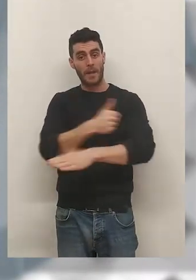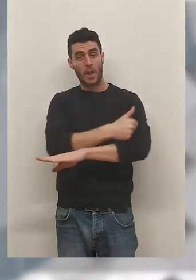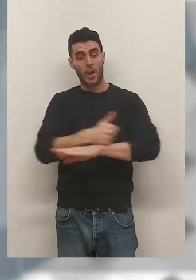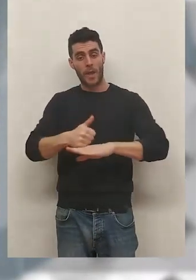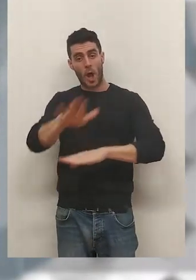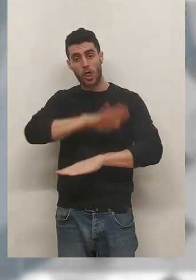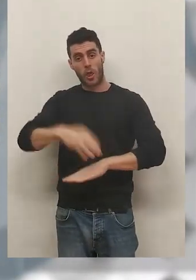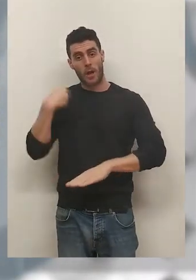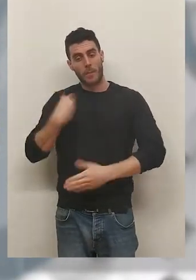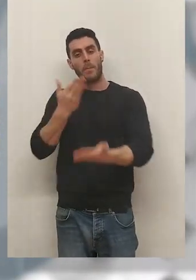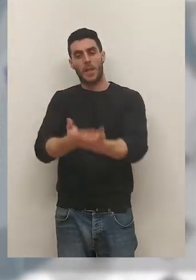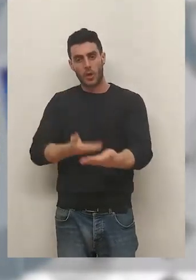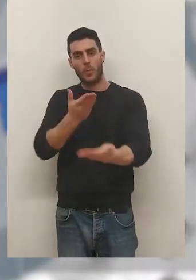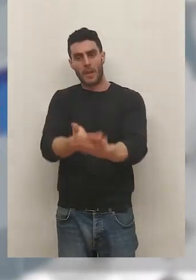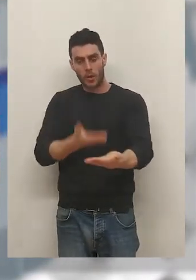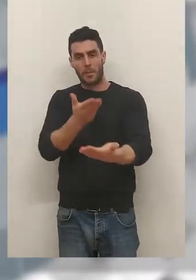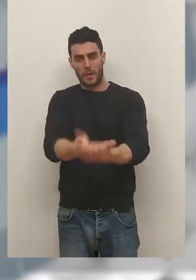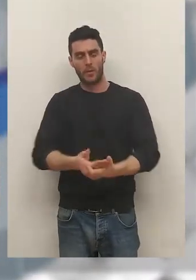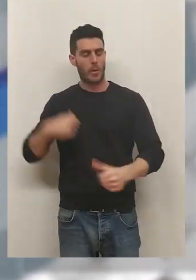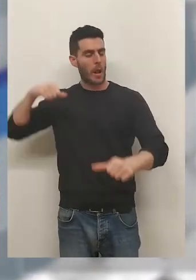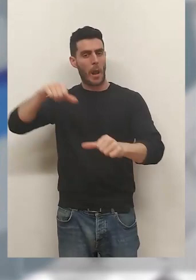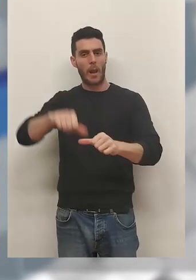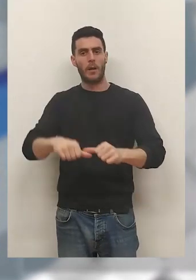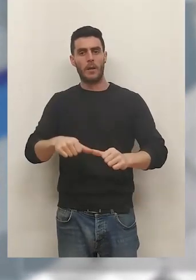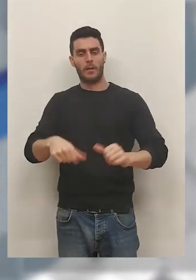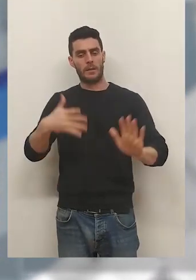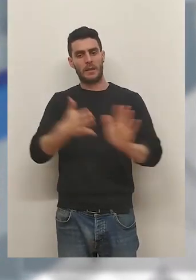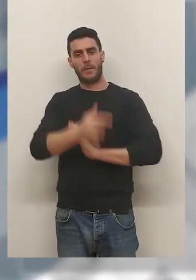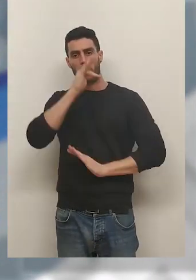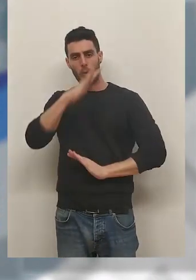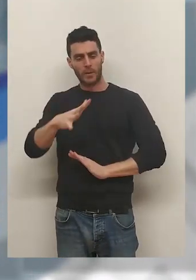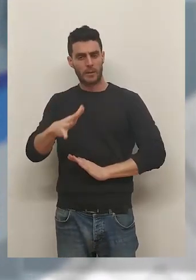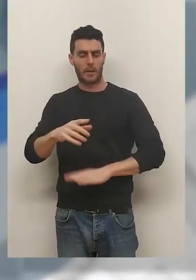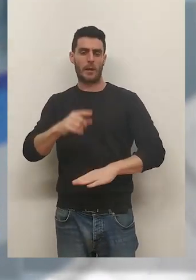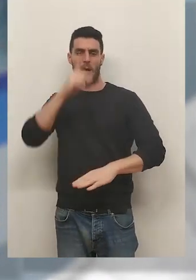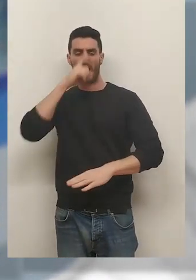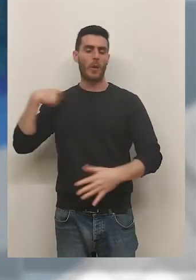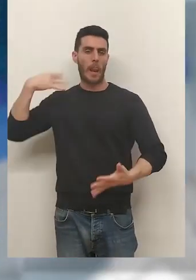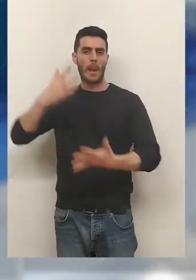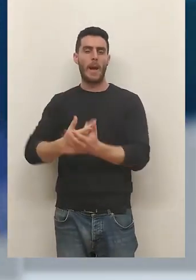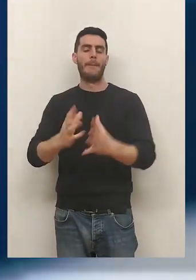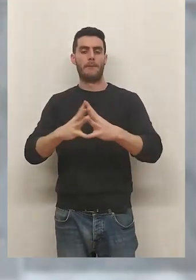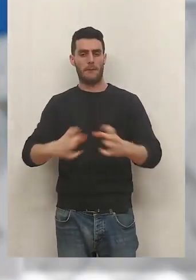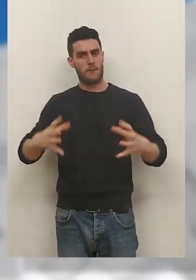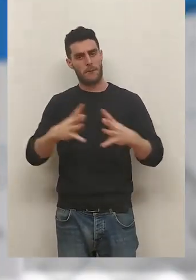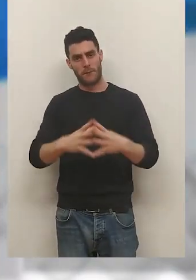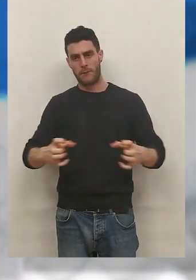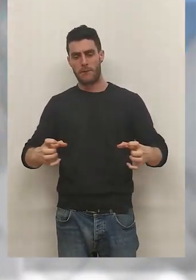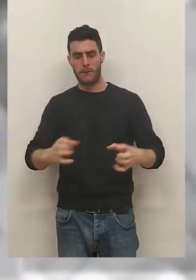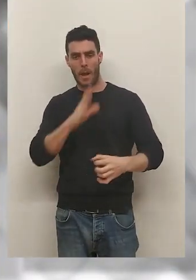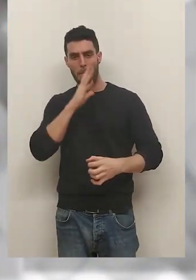llevaban mucho tiempo solicitando. Esto ha sido una promesa largo tiempo ansiada por